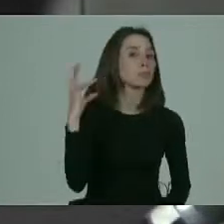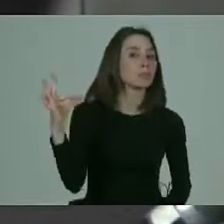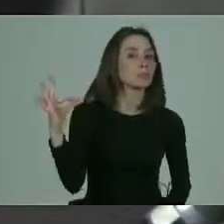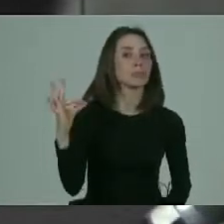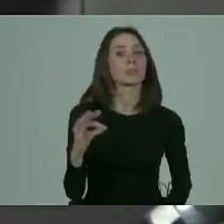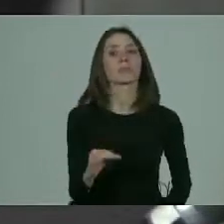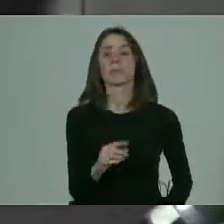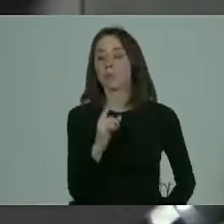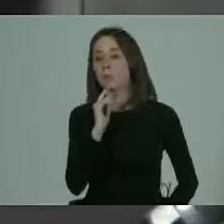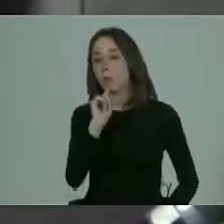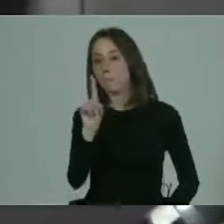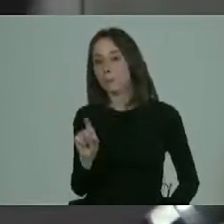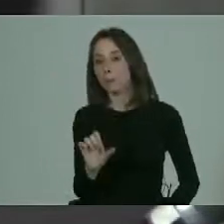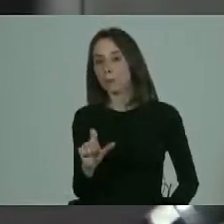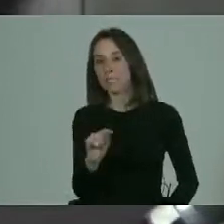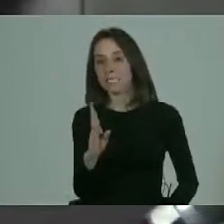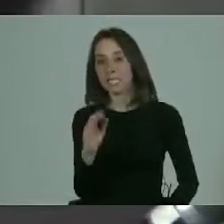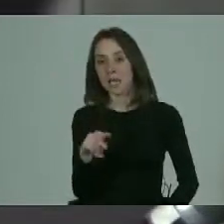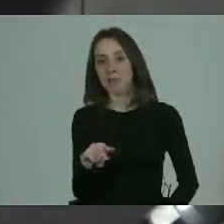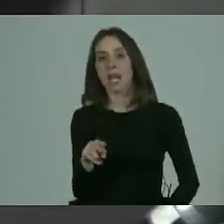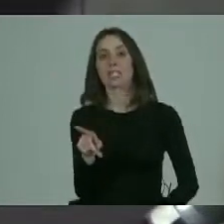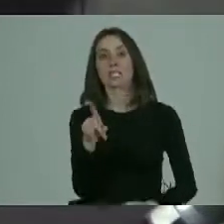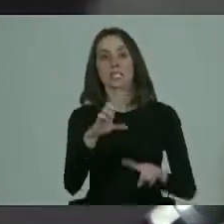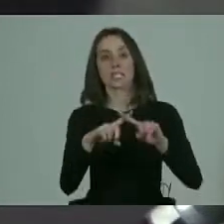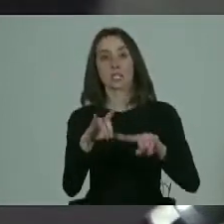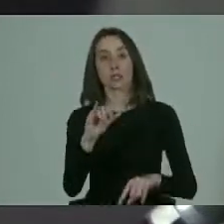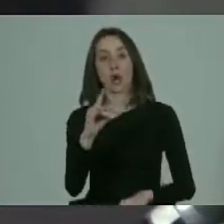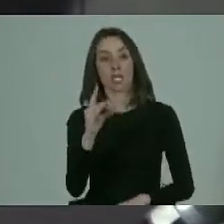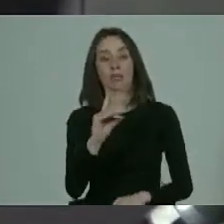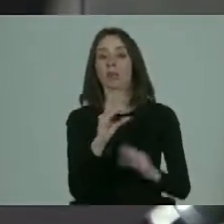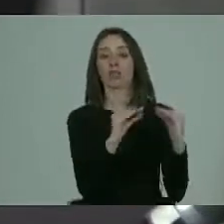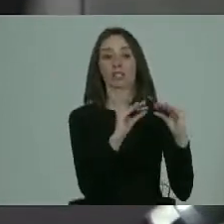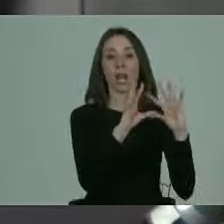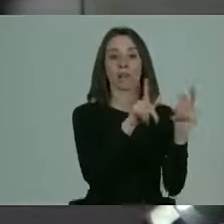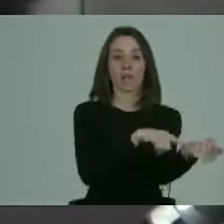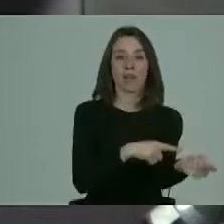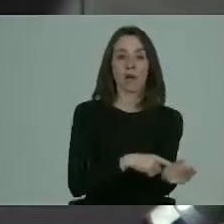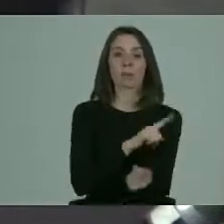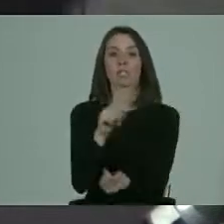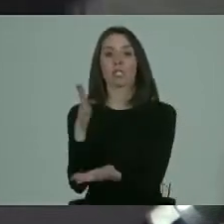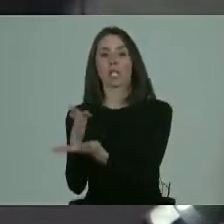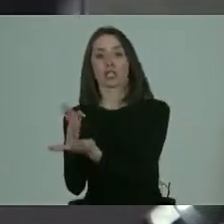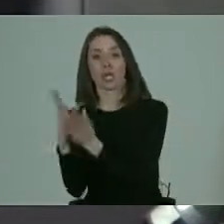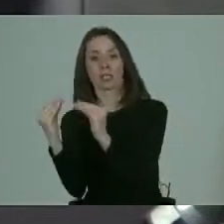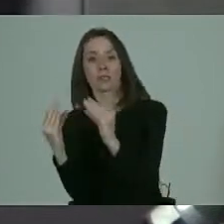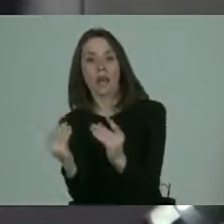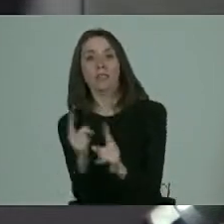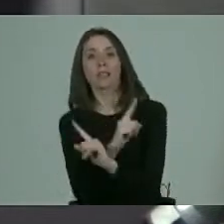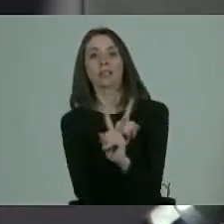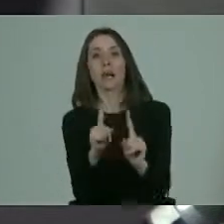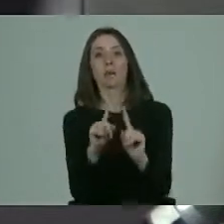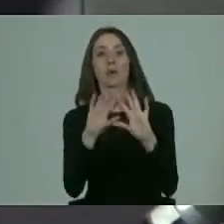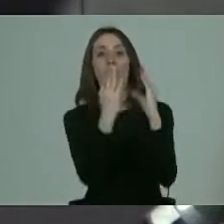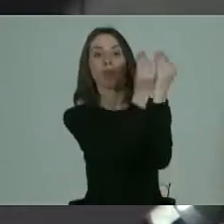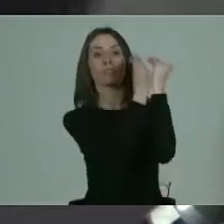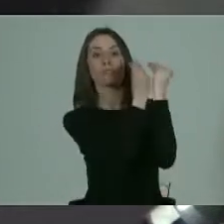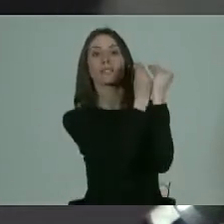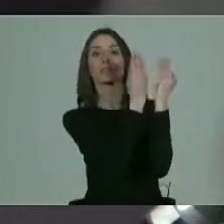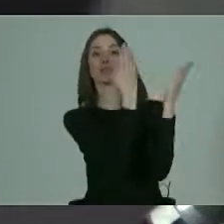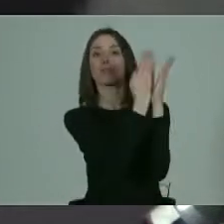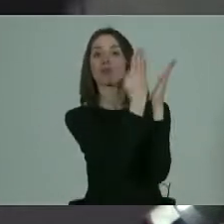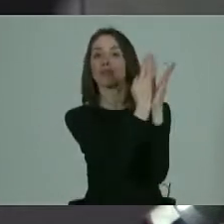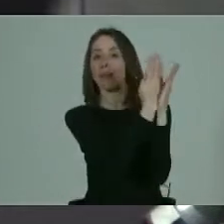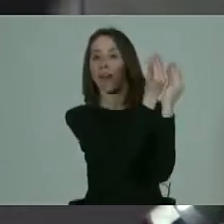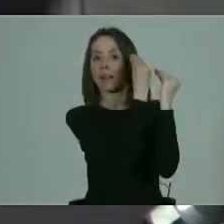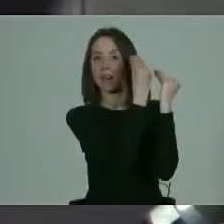Esteban, la sexualidad no es tema en realidad ni en las familias ni en el colegio ni tampoco lo es en la formación académica lo acabamos de